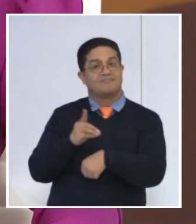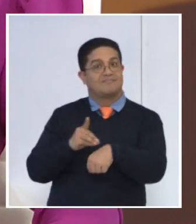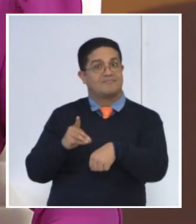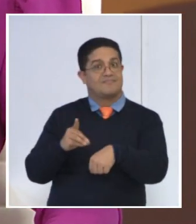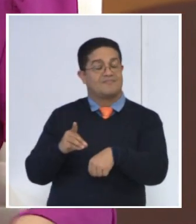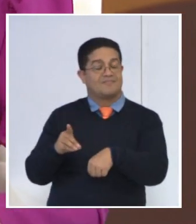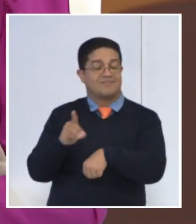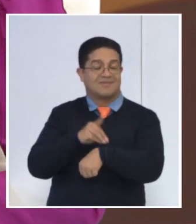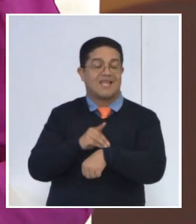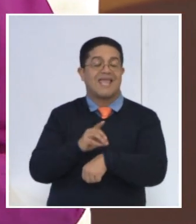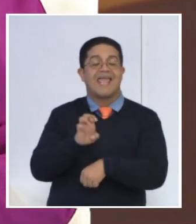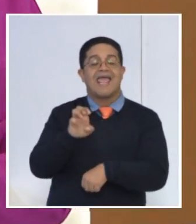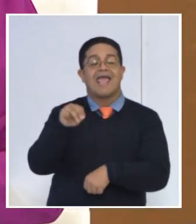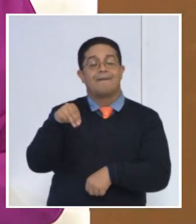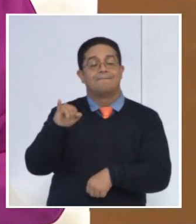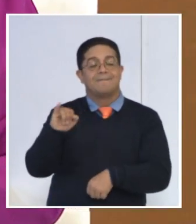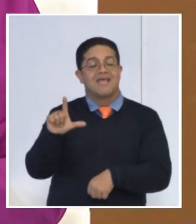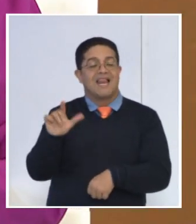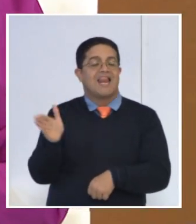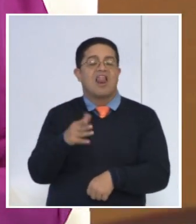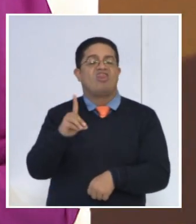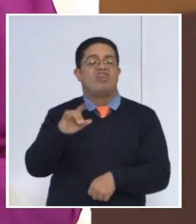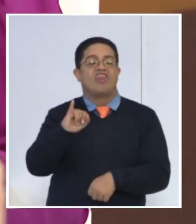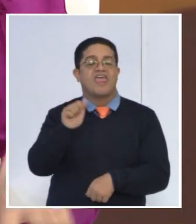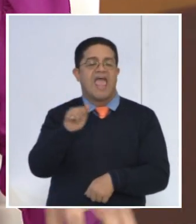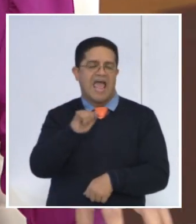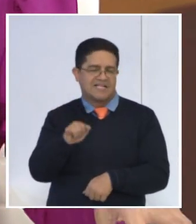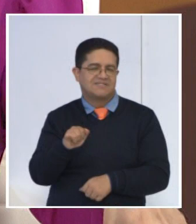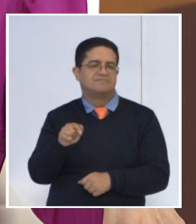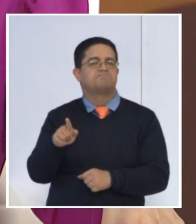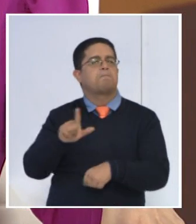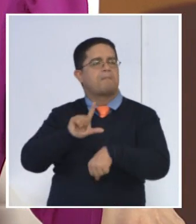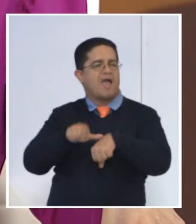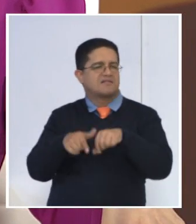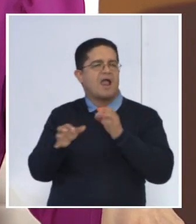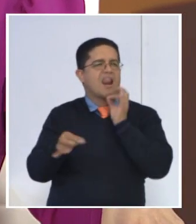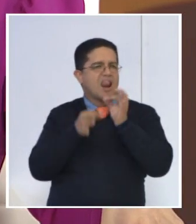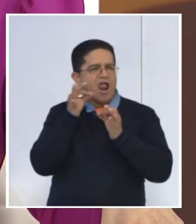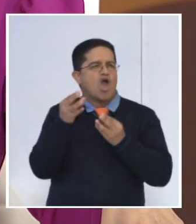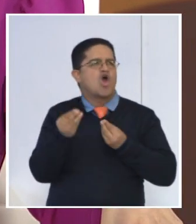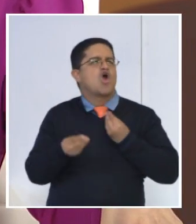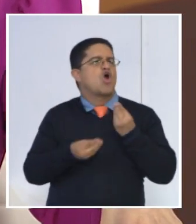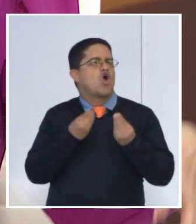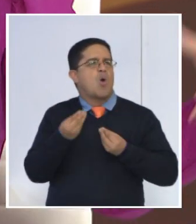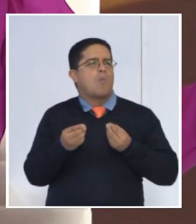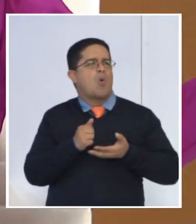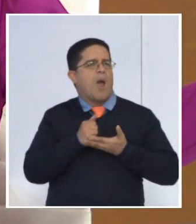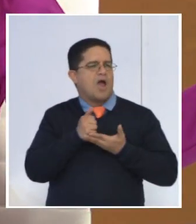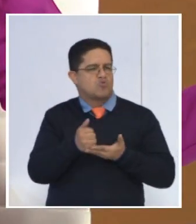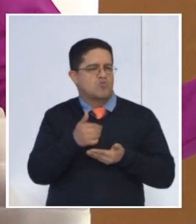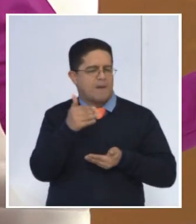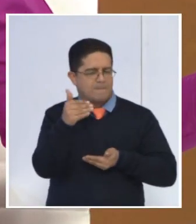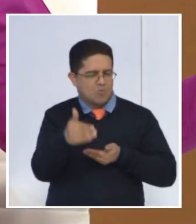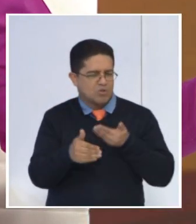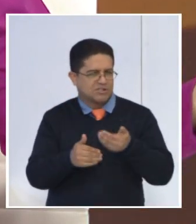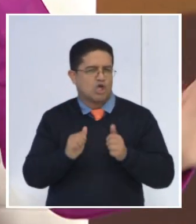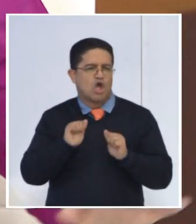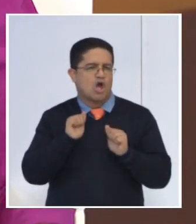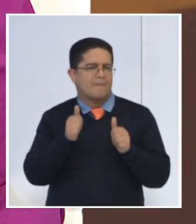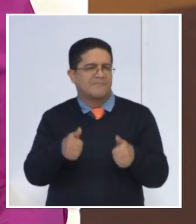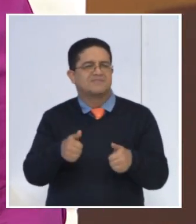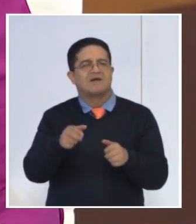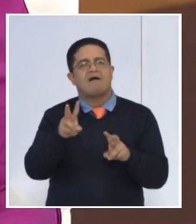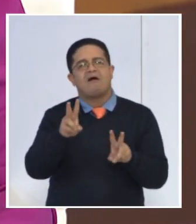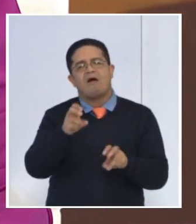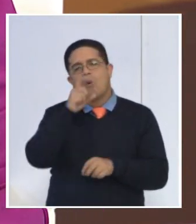acompañando al regreso. Seguiremos hablando sobre cómo hacer metas realistas. Cómo podernos ayudar en este proceso para iniciar un nuevo año de